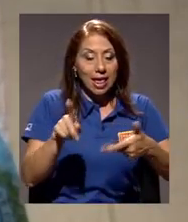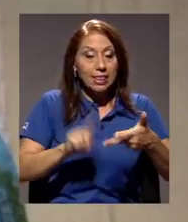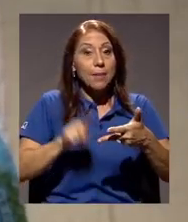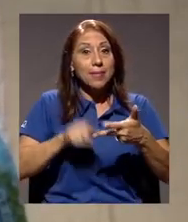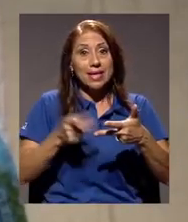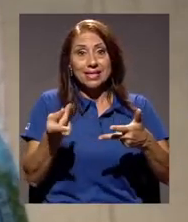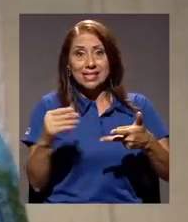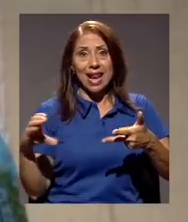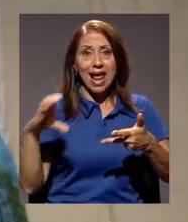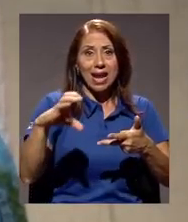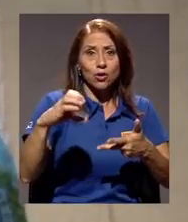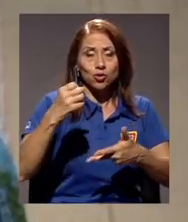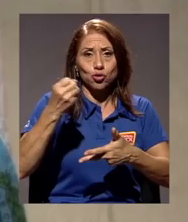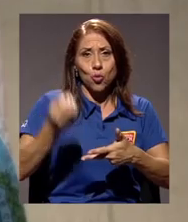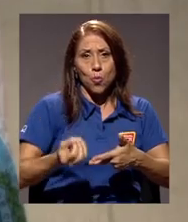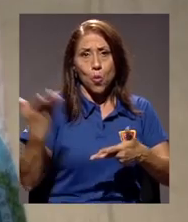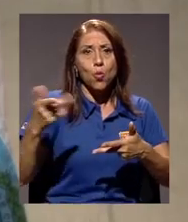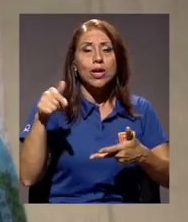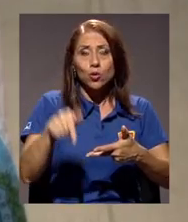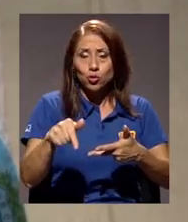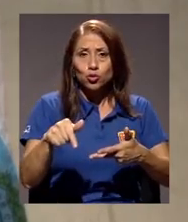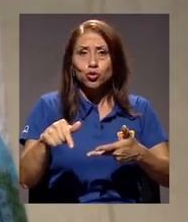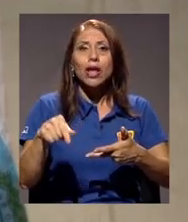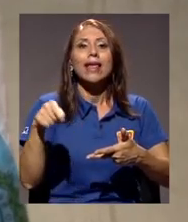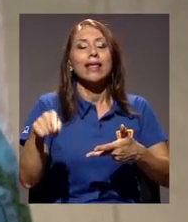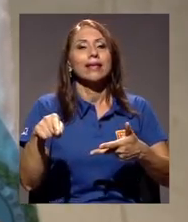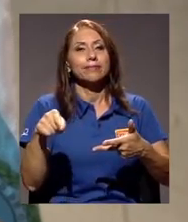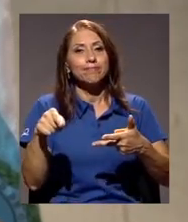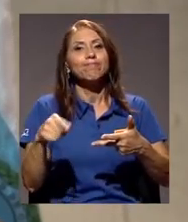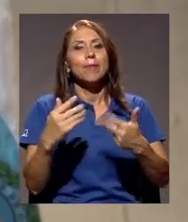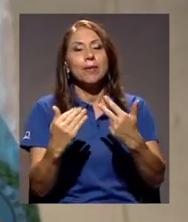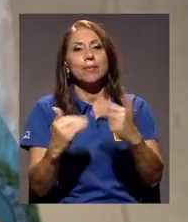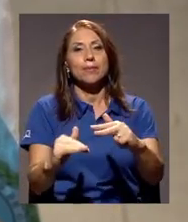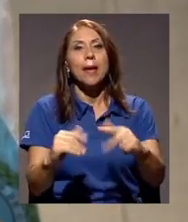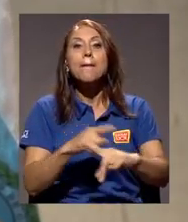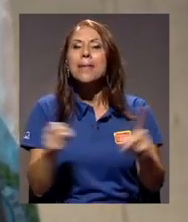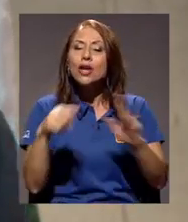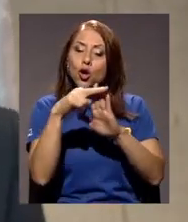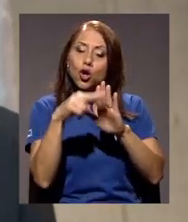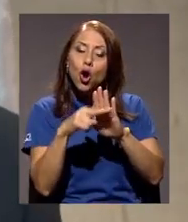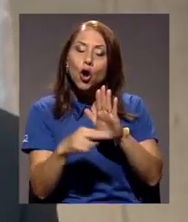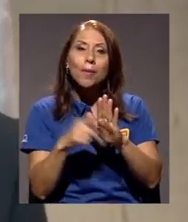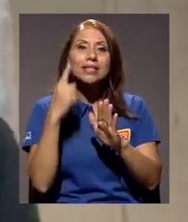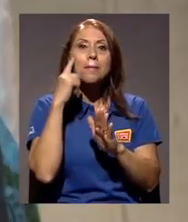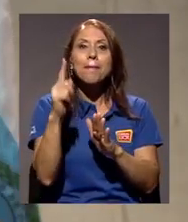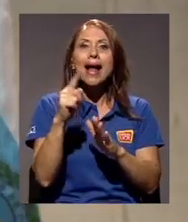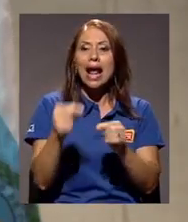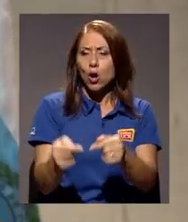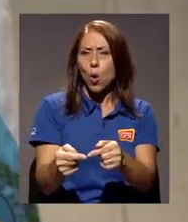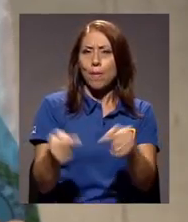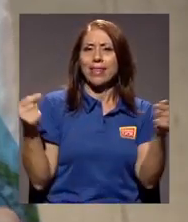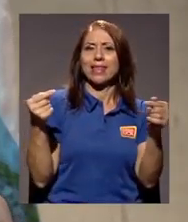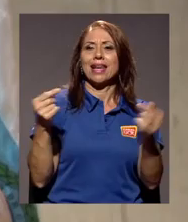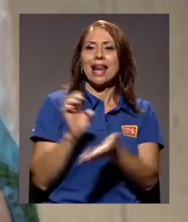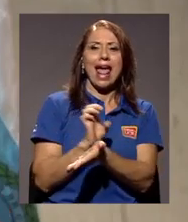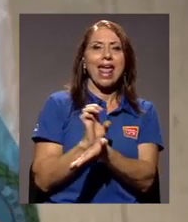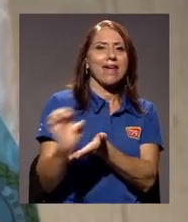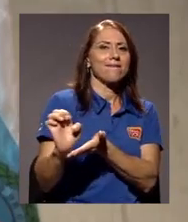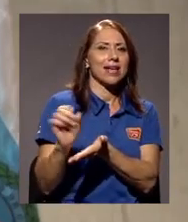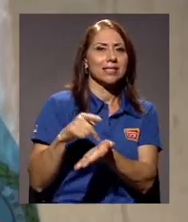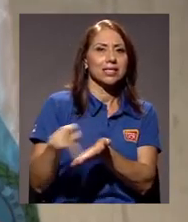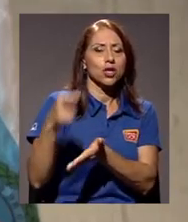del sector público, pero en materia de normas para combatir la evasión o en materia de